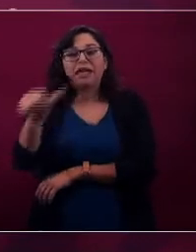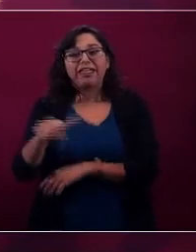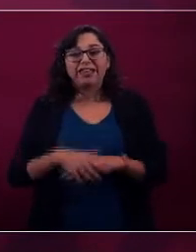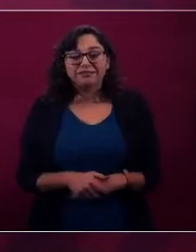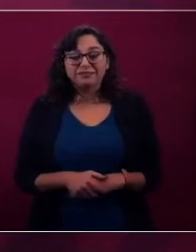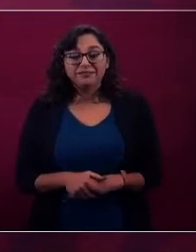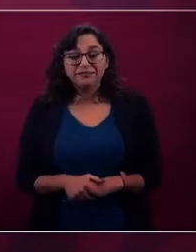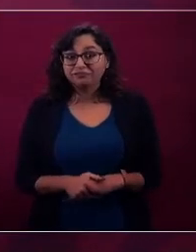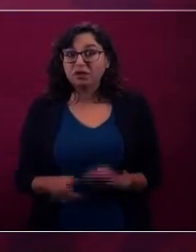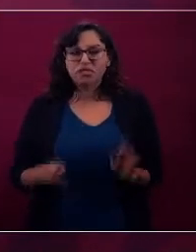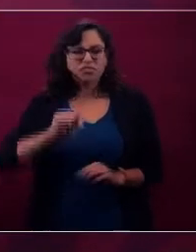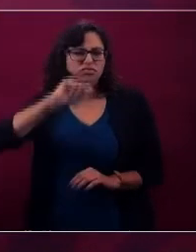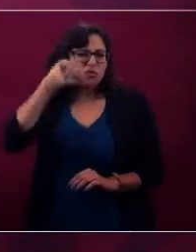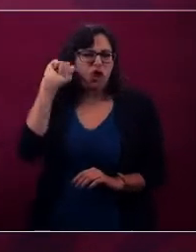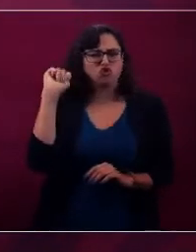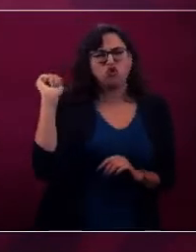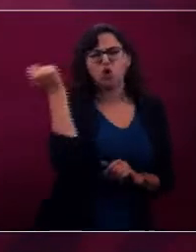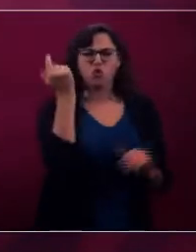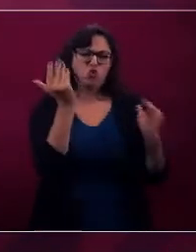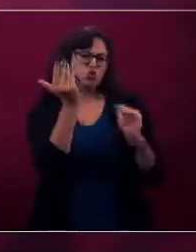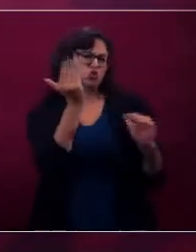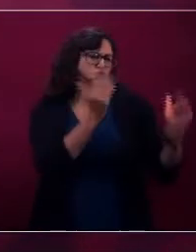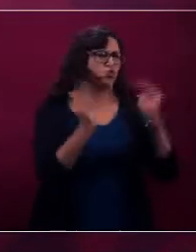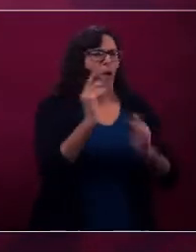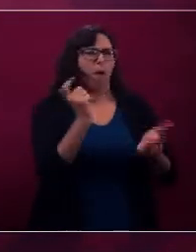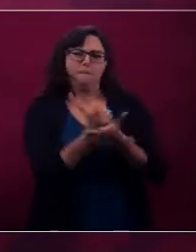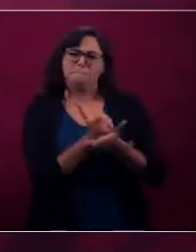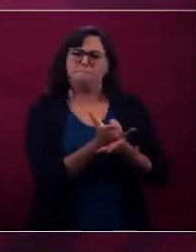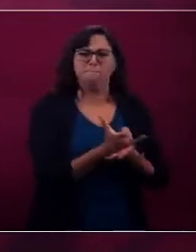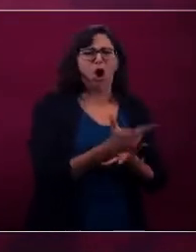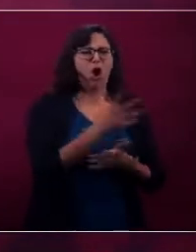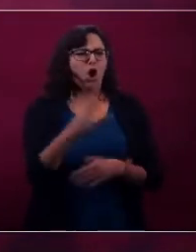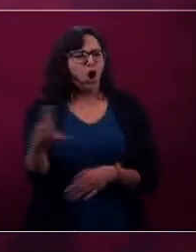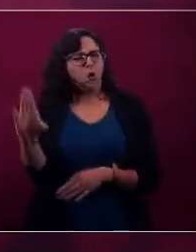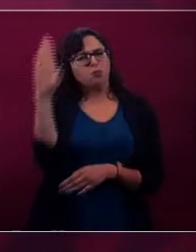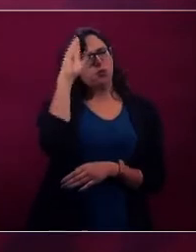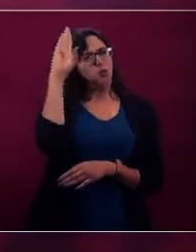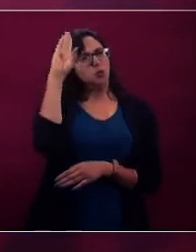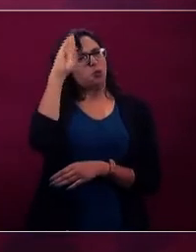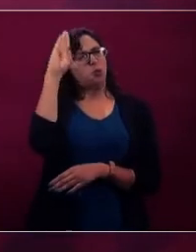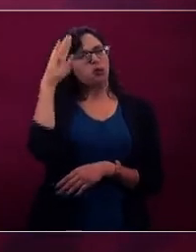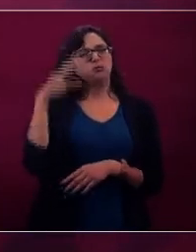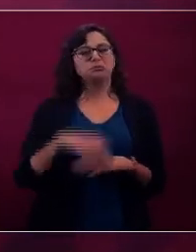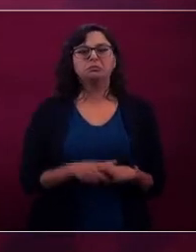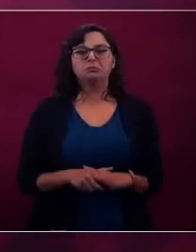sofisticada, carísima, a estos fieles